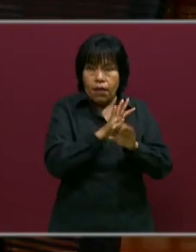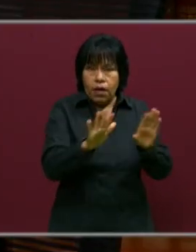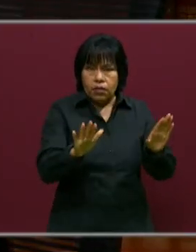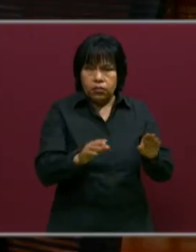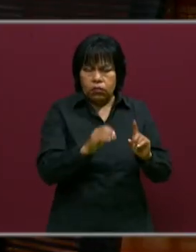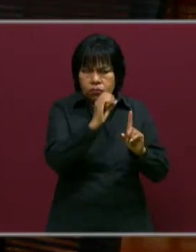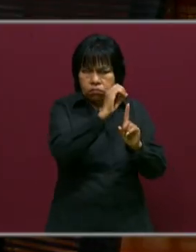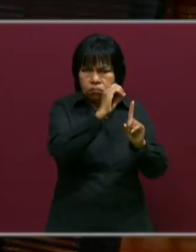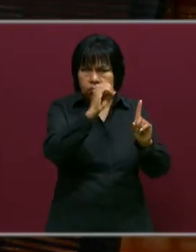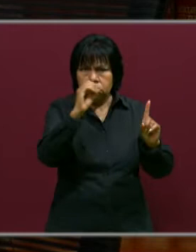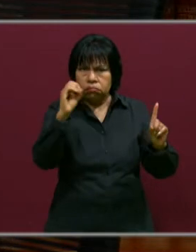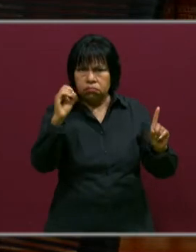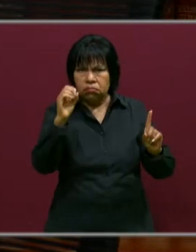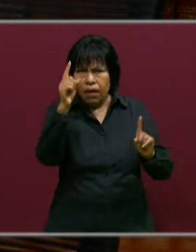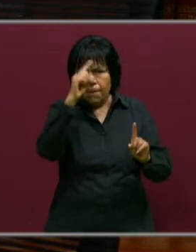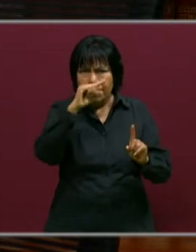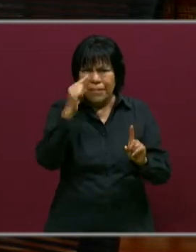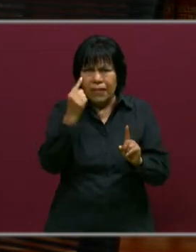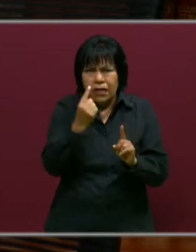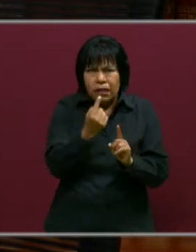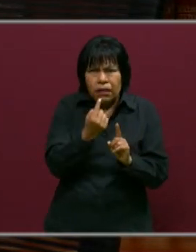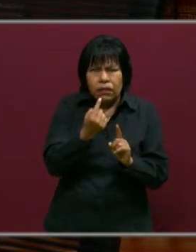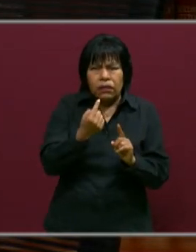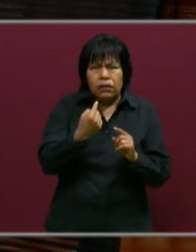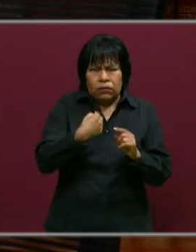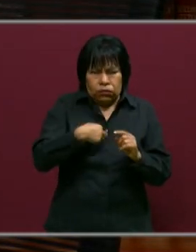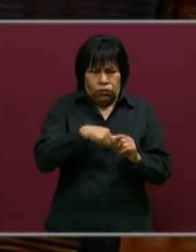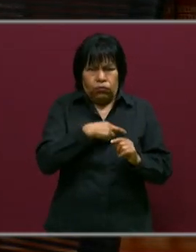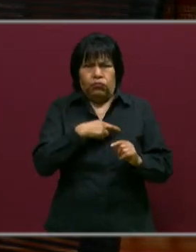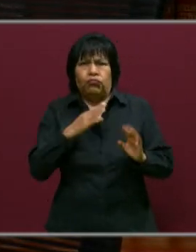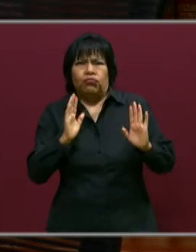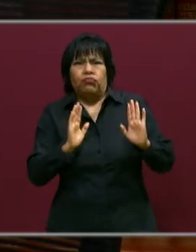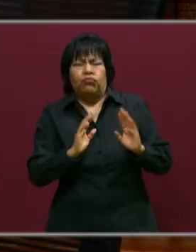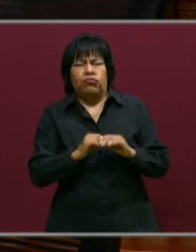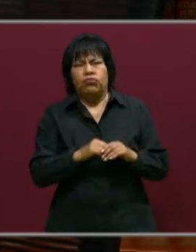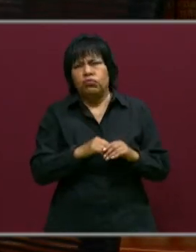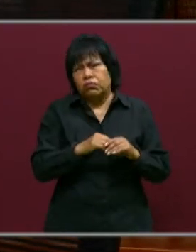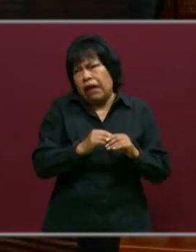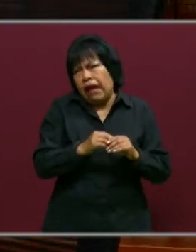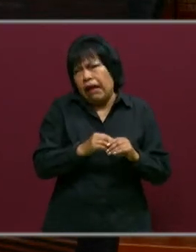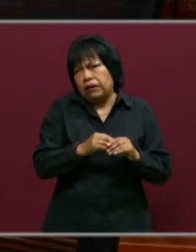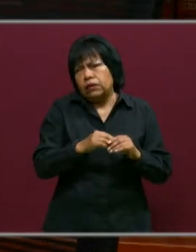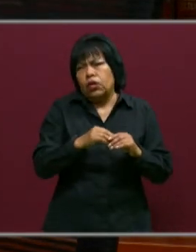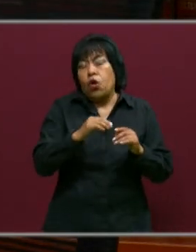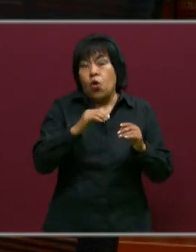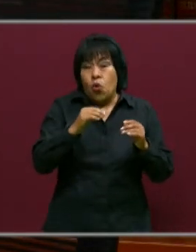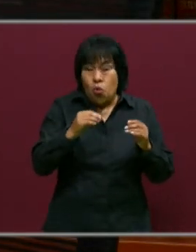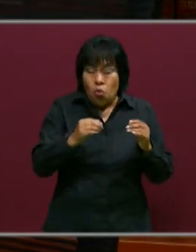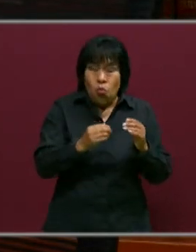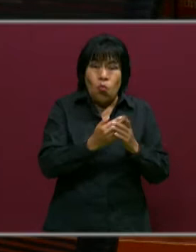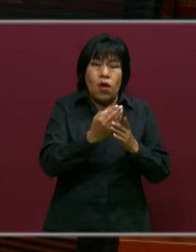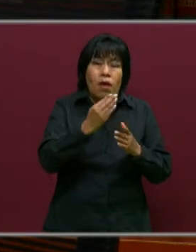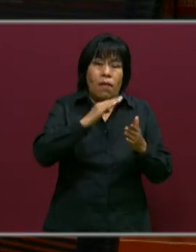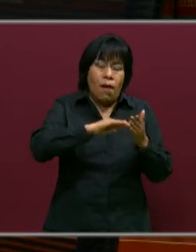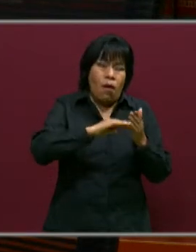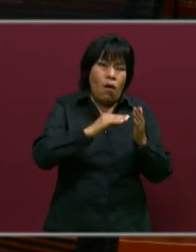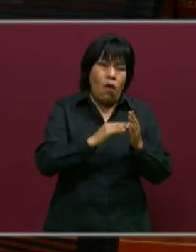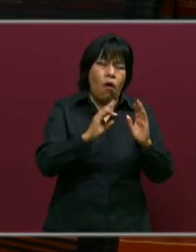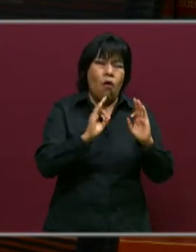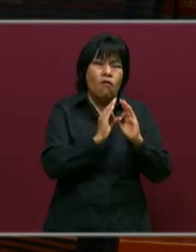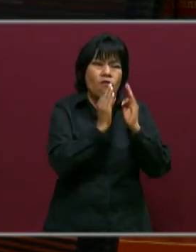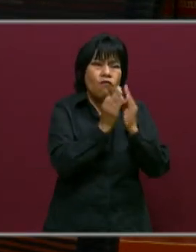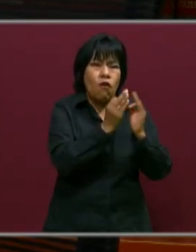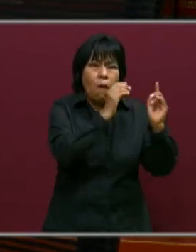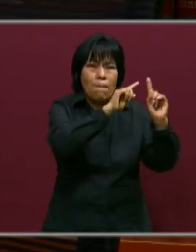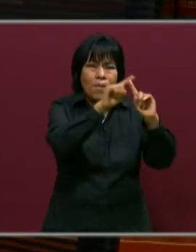sistematización de información nos va a ayudar para que nosotros implementemos nuevas estrategias para trabajar